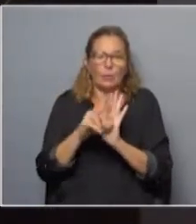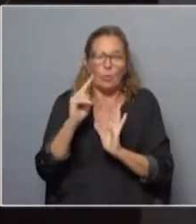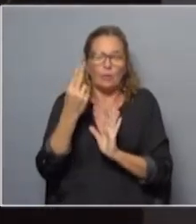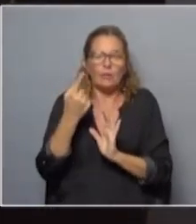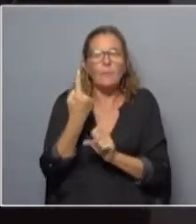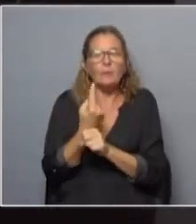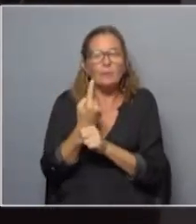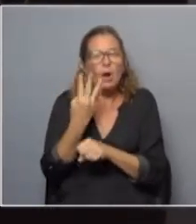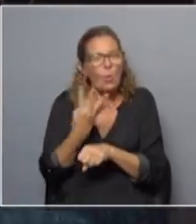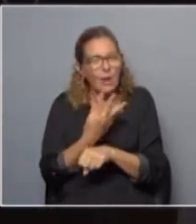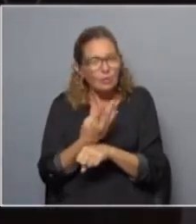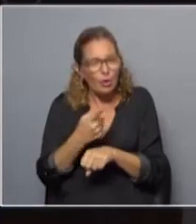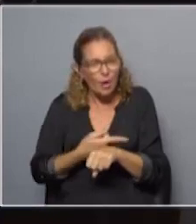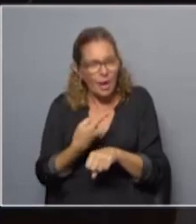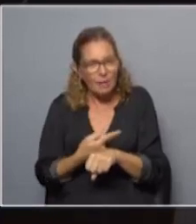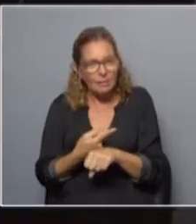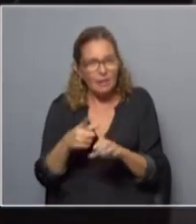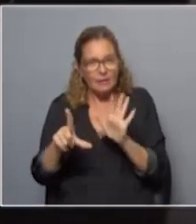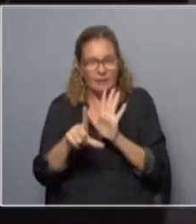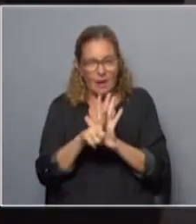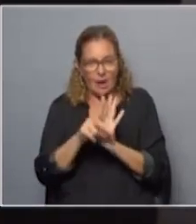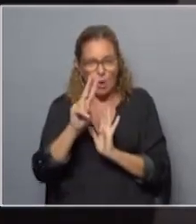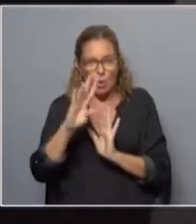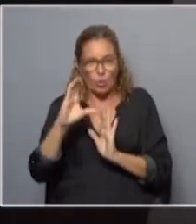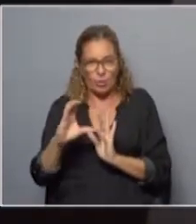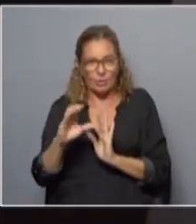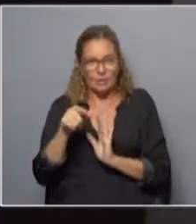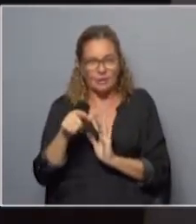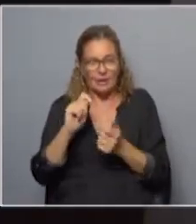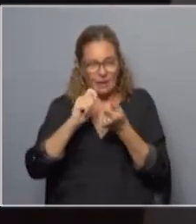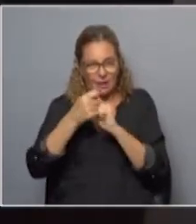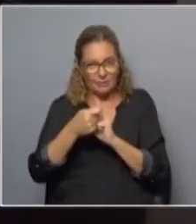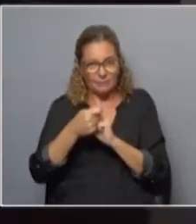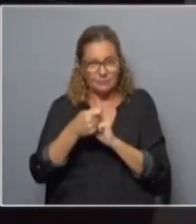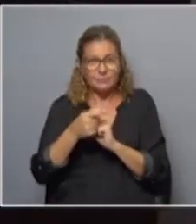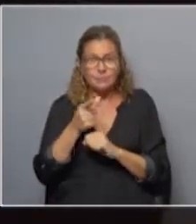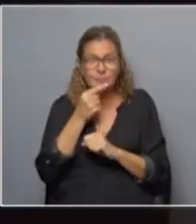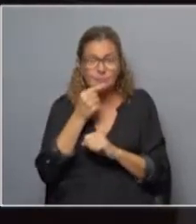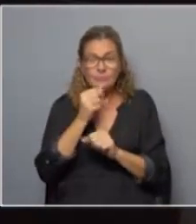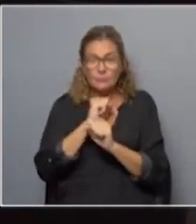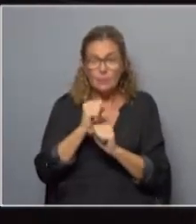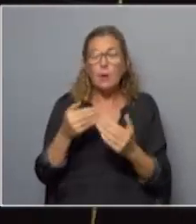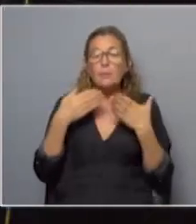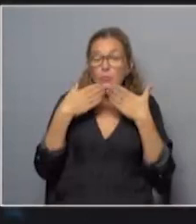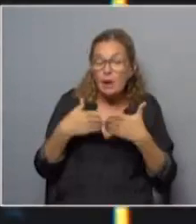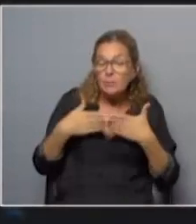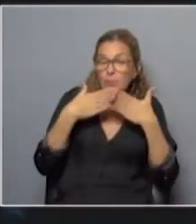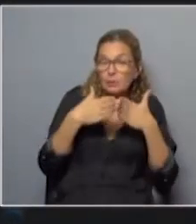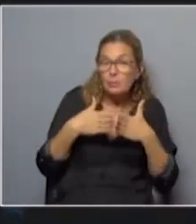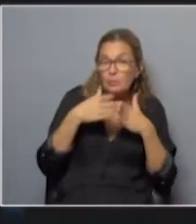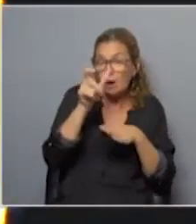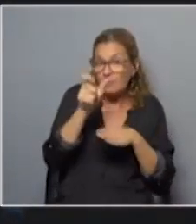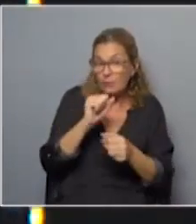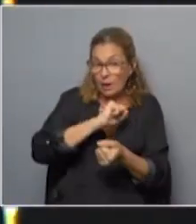En esas primeras cuatro horas, según la ley de urgente consideración, según este cambio, la policía puede interrogar a la